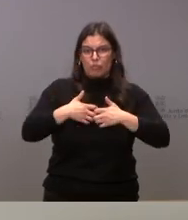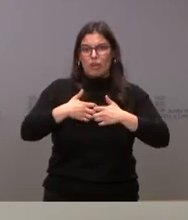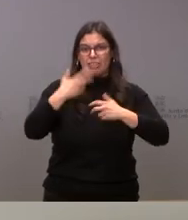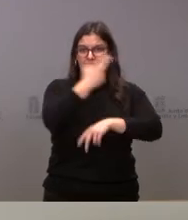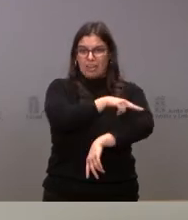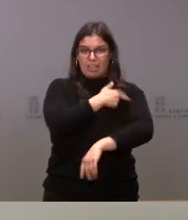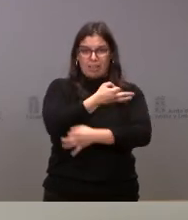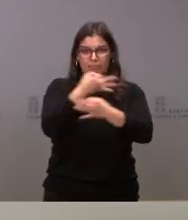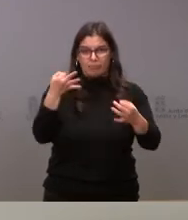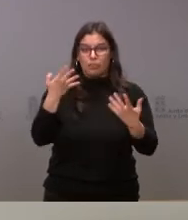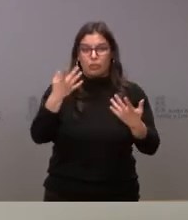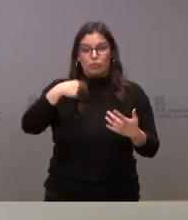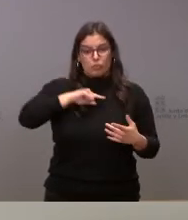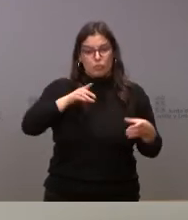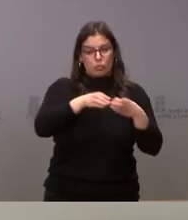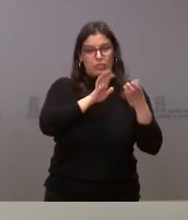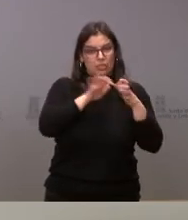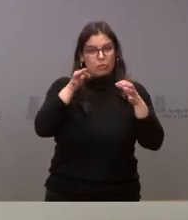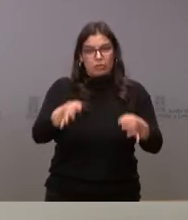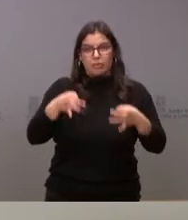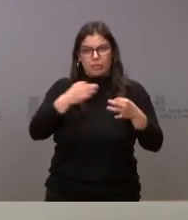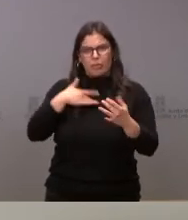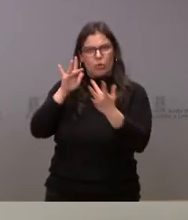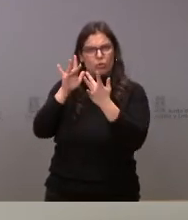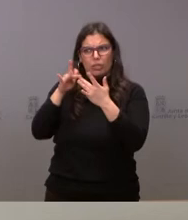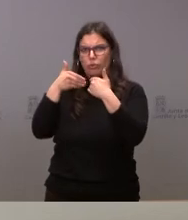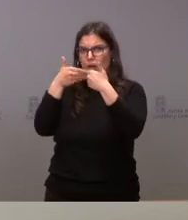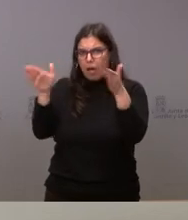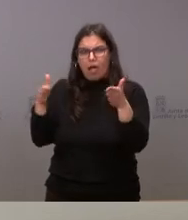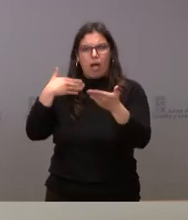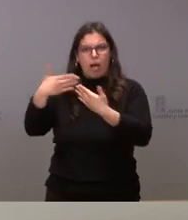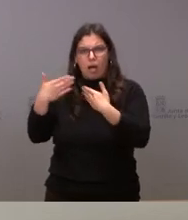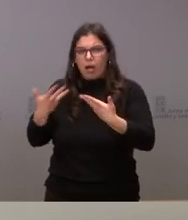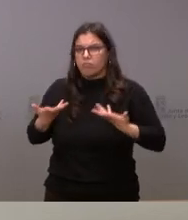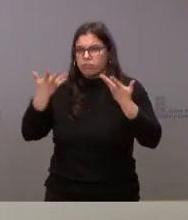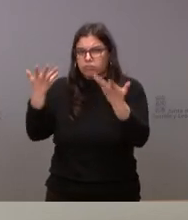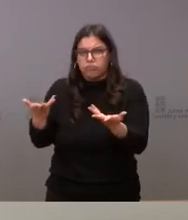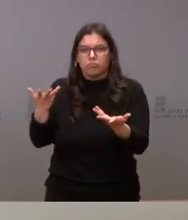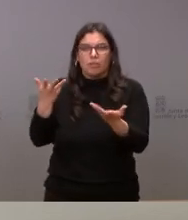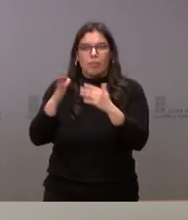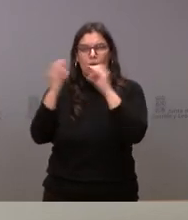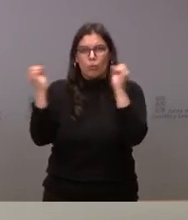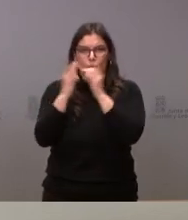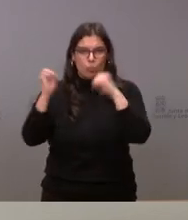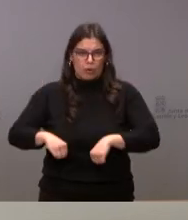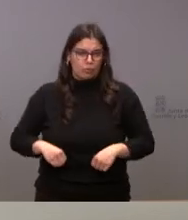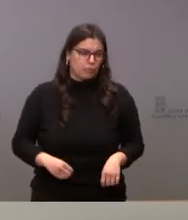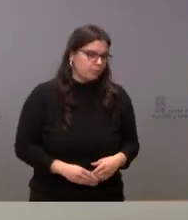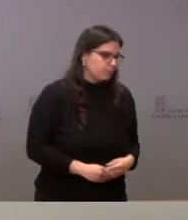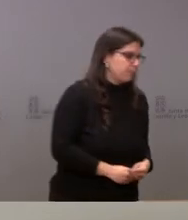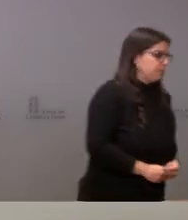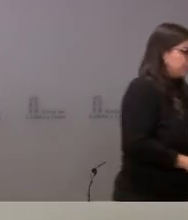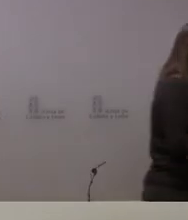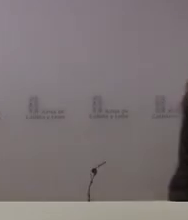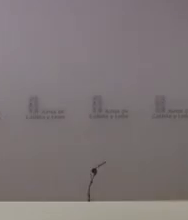por tanto, la voluntad de la Junta de Castilla y León de interlocución, de mano abierta, de contar con los profesionales y de llegar a acuerdos con los mismos. Y en relación